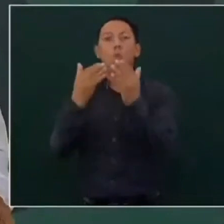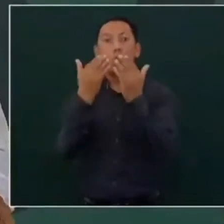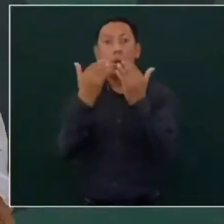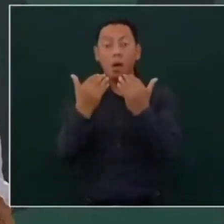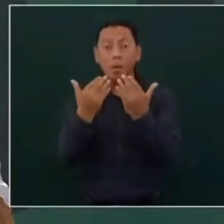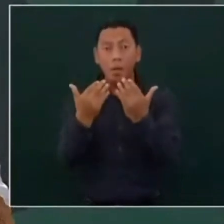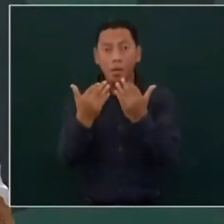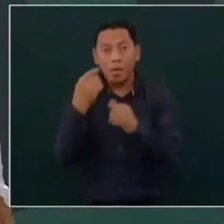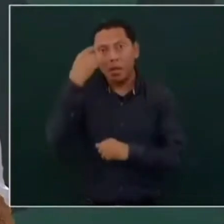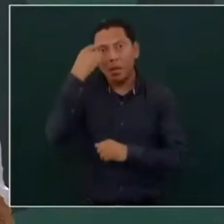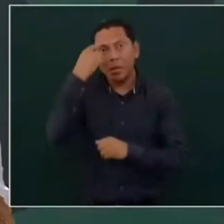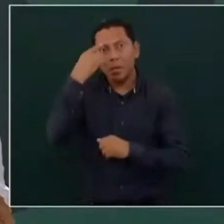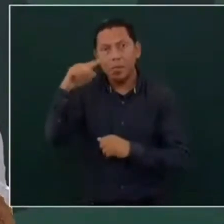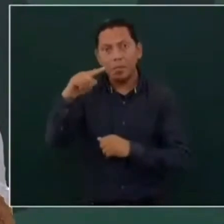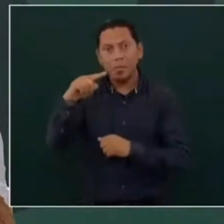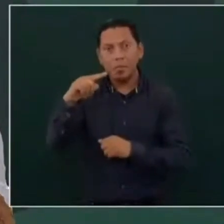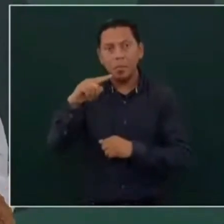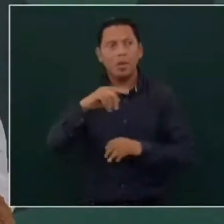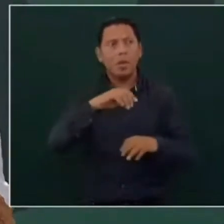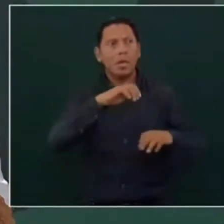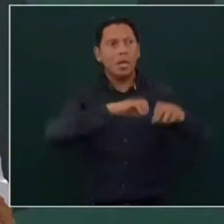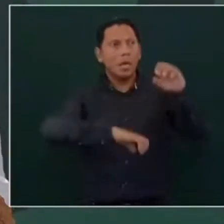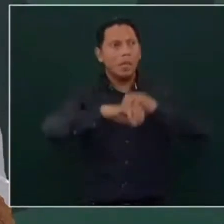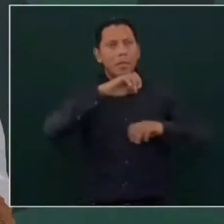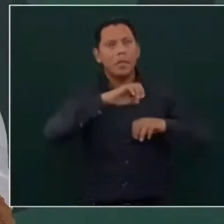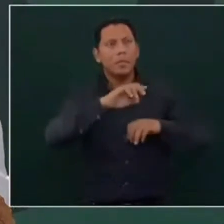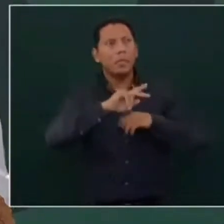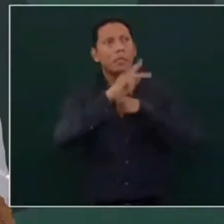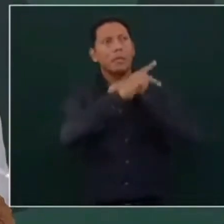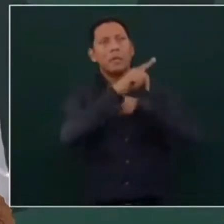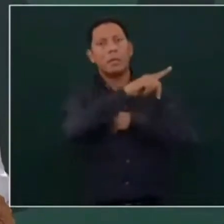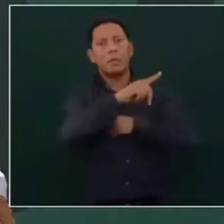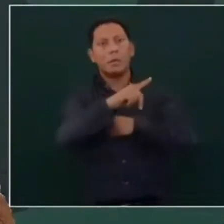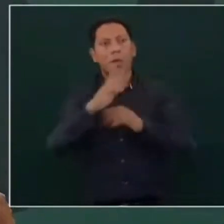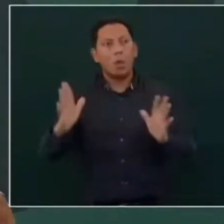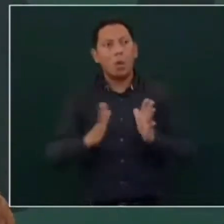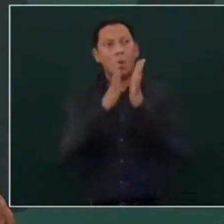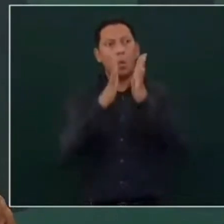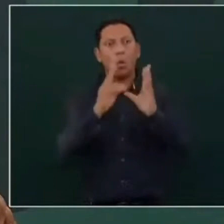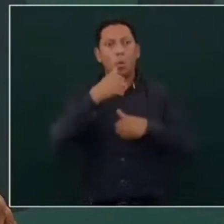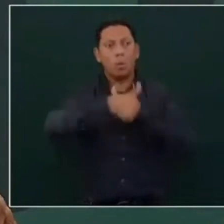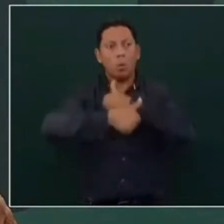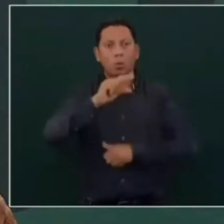Para no competirle a las empresas extranjeras. Bueno, se inundó Tabasco.